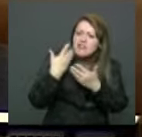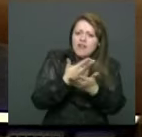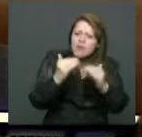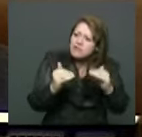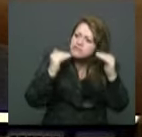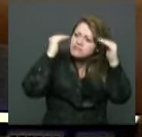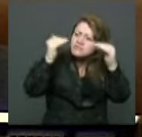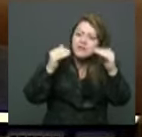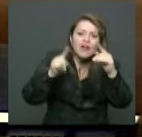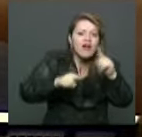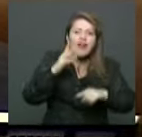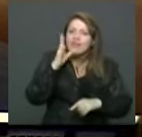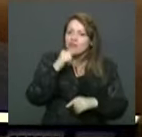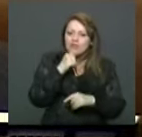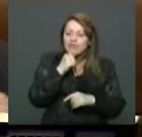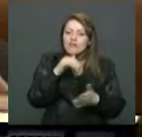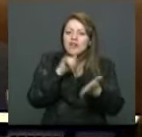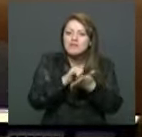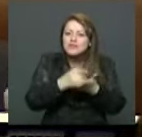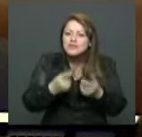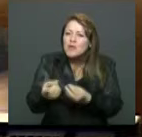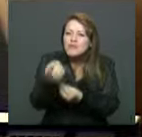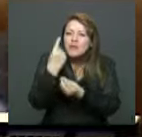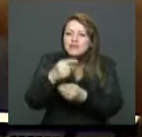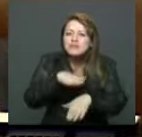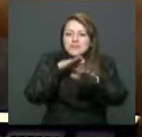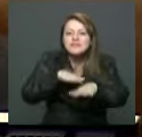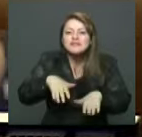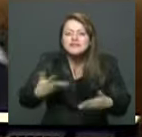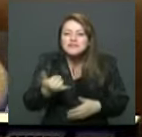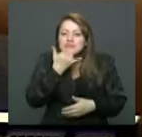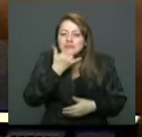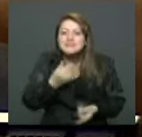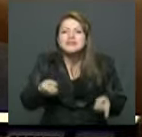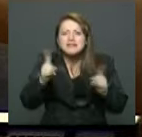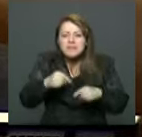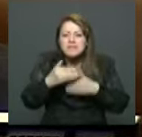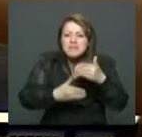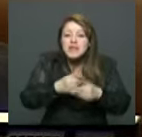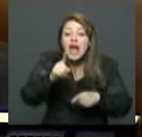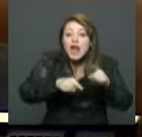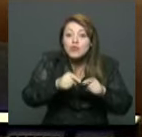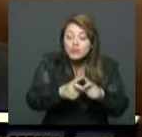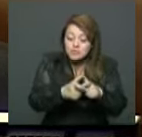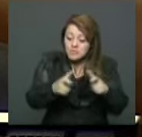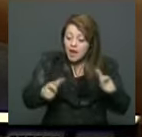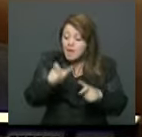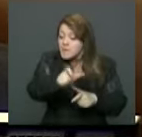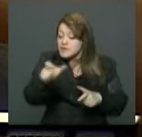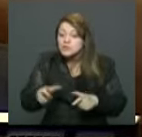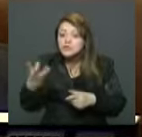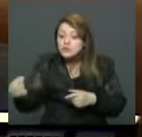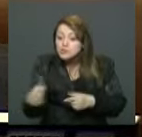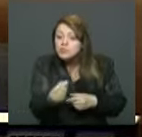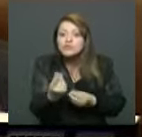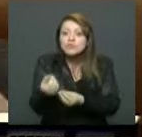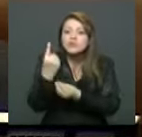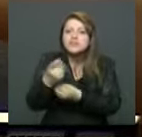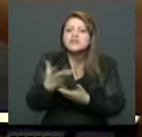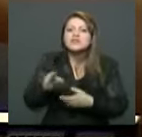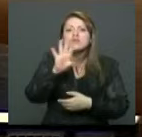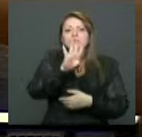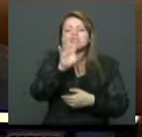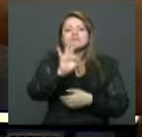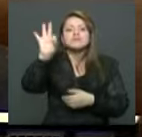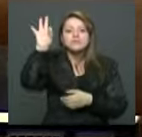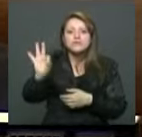mayores, afectando la representatividad política de nuestro país. Aumenta el umbral, si bien se pudo intervenir algo al decir que era el 3% de los